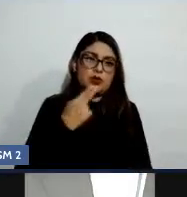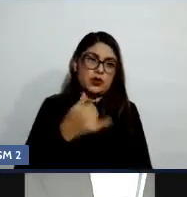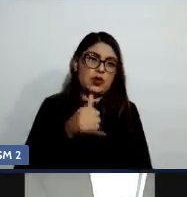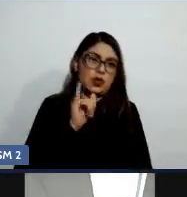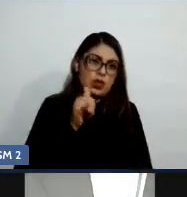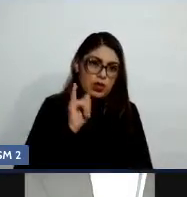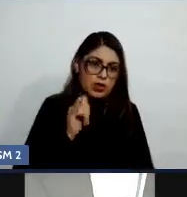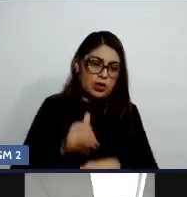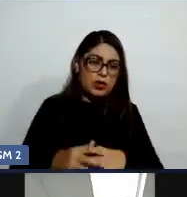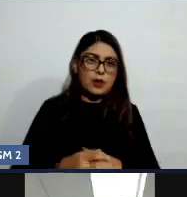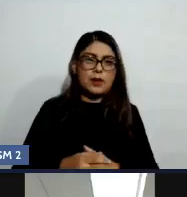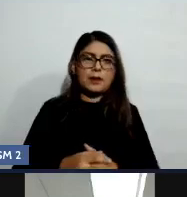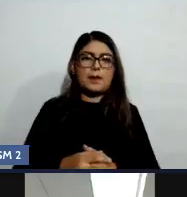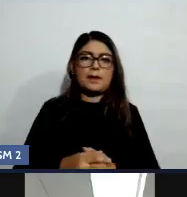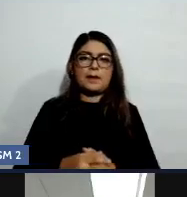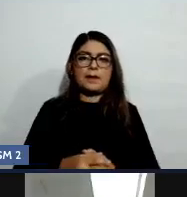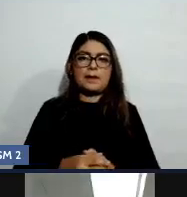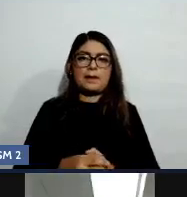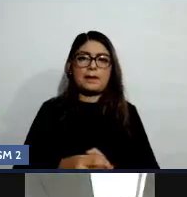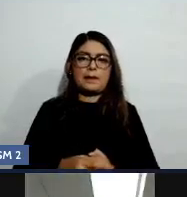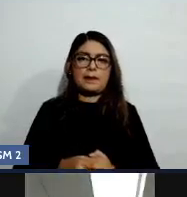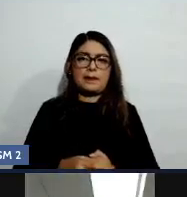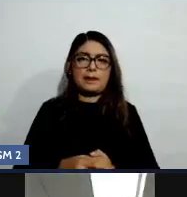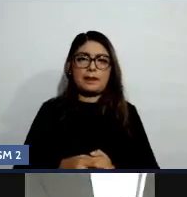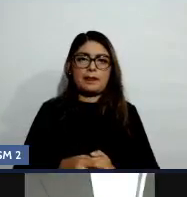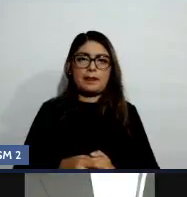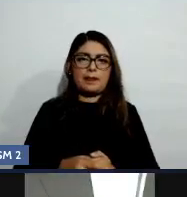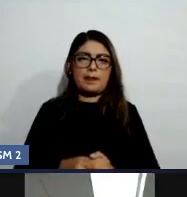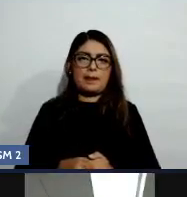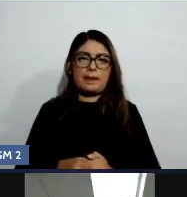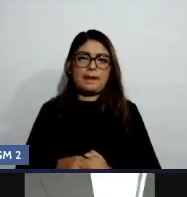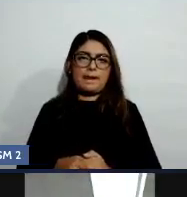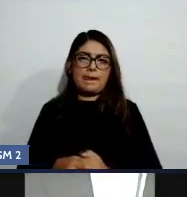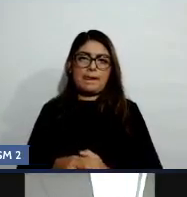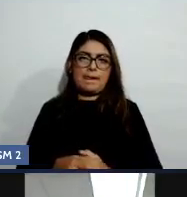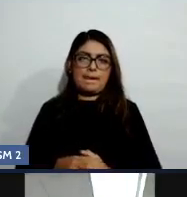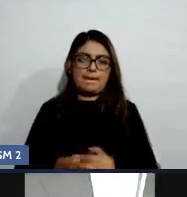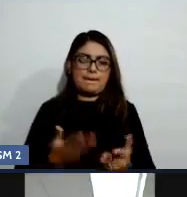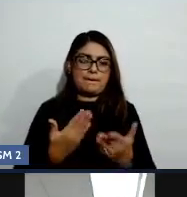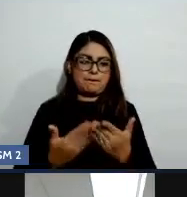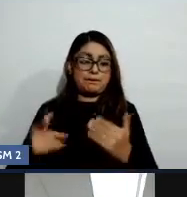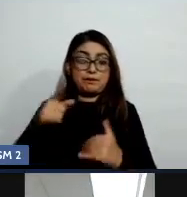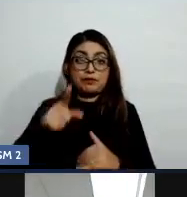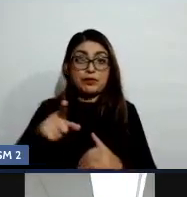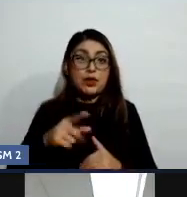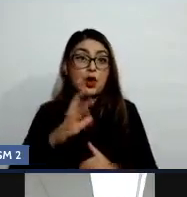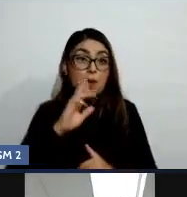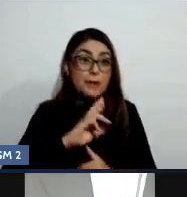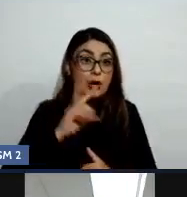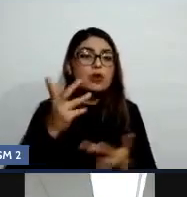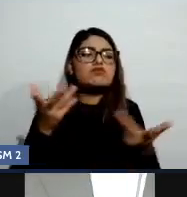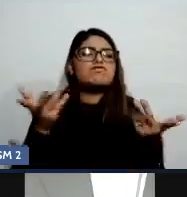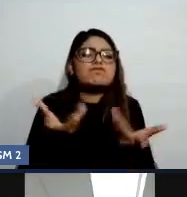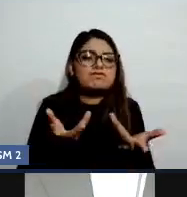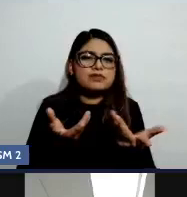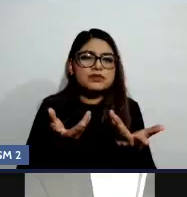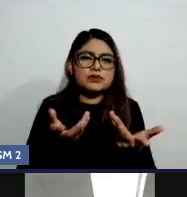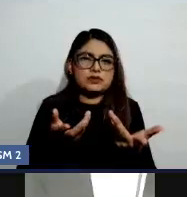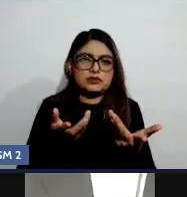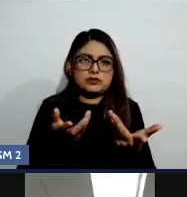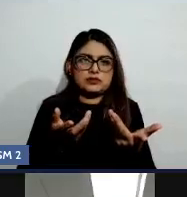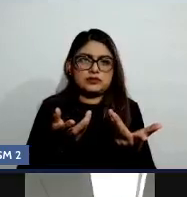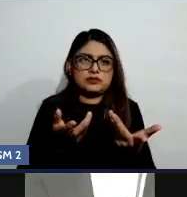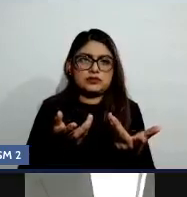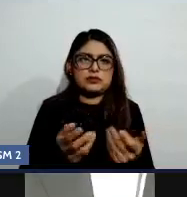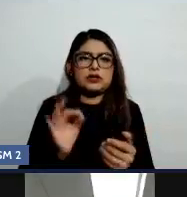Entonces, bueno, la fórmula perfecta, vamos, es uno o dos tragos y